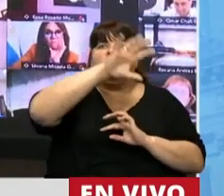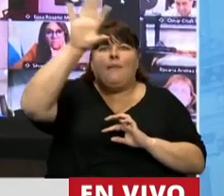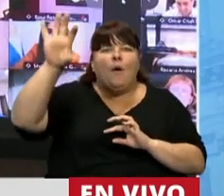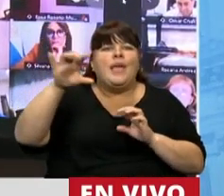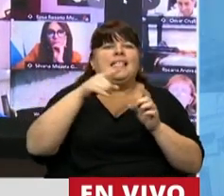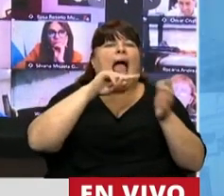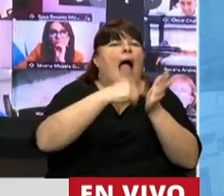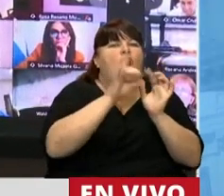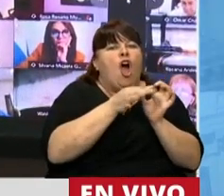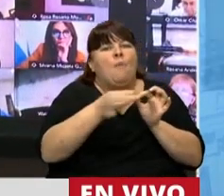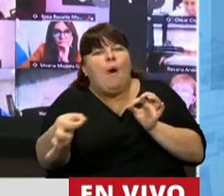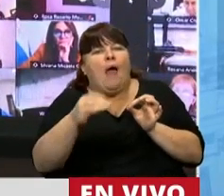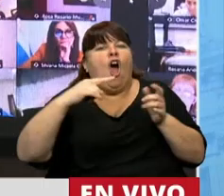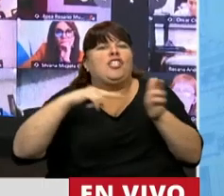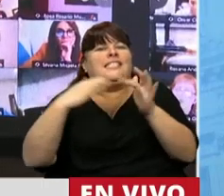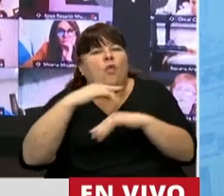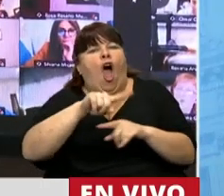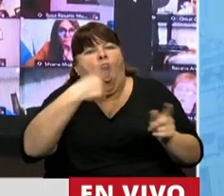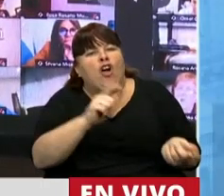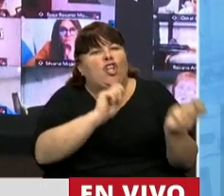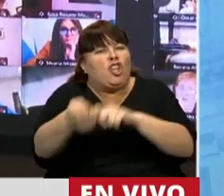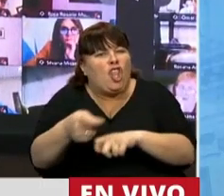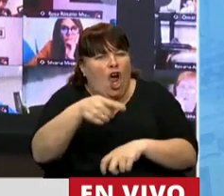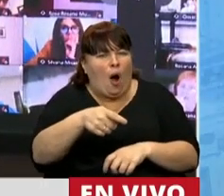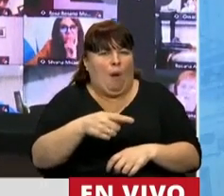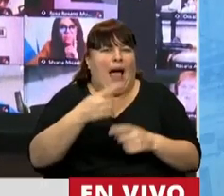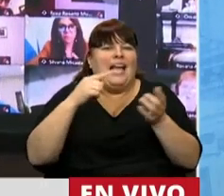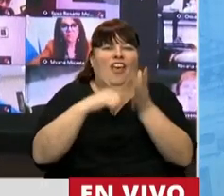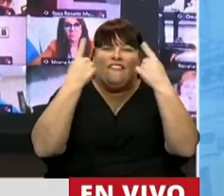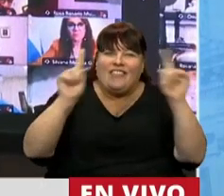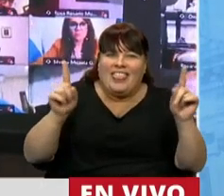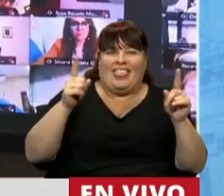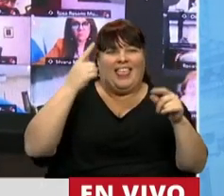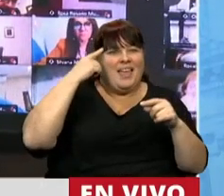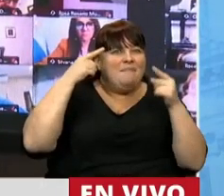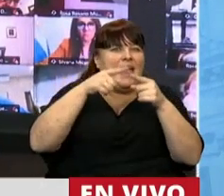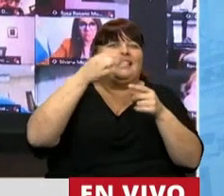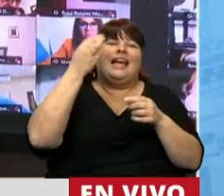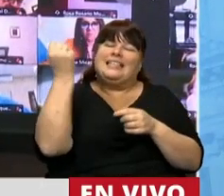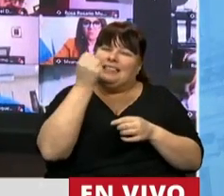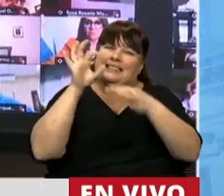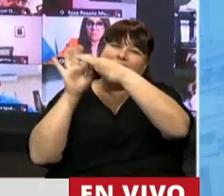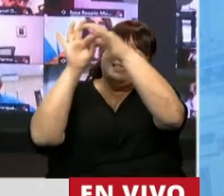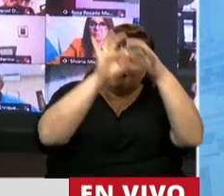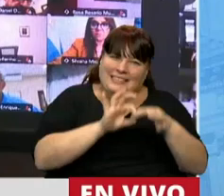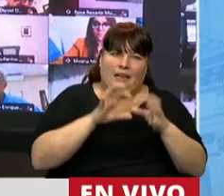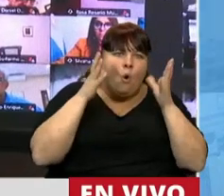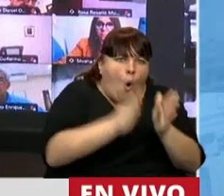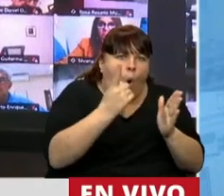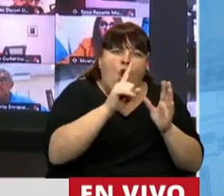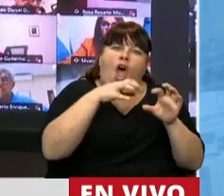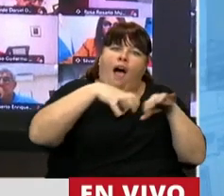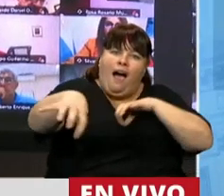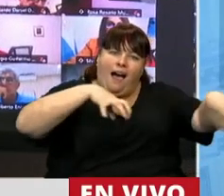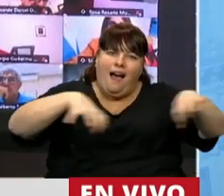Presidente, y es la de hacer el cambio allí en el dictamen para que para la provincia de San